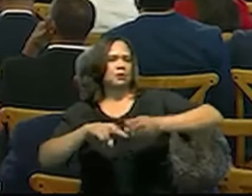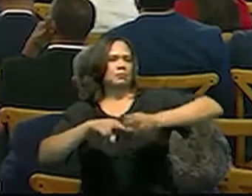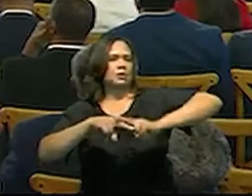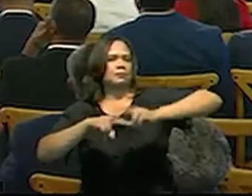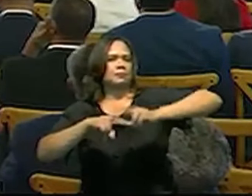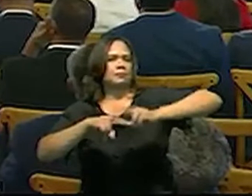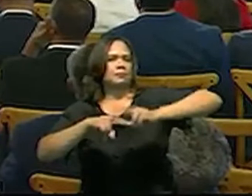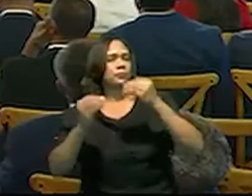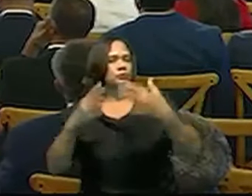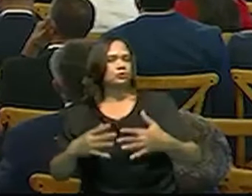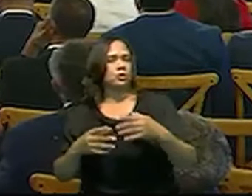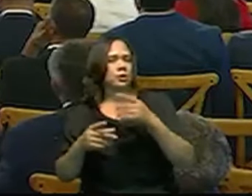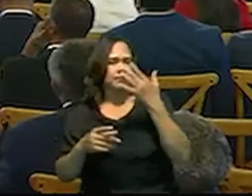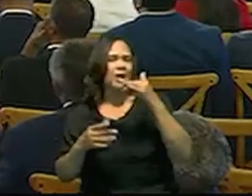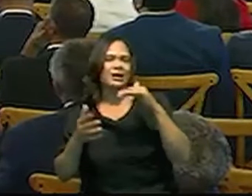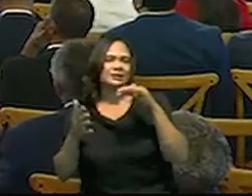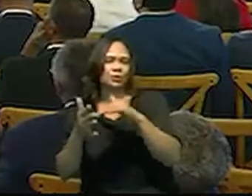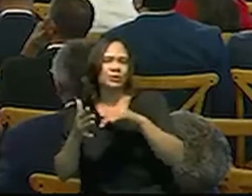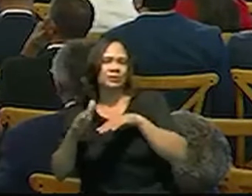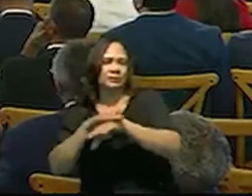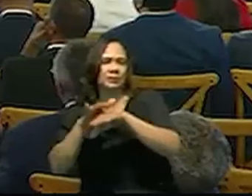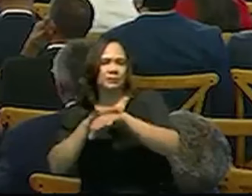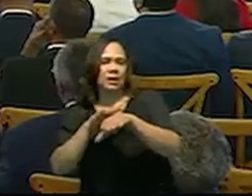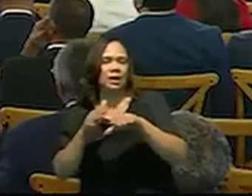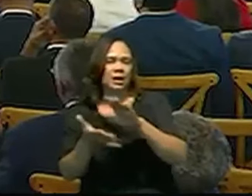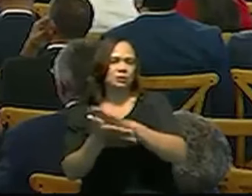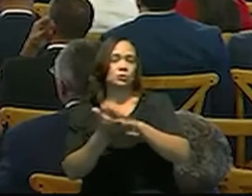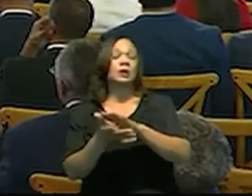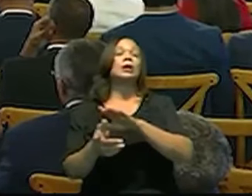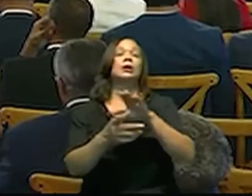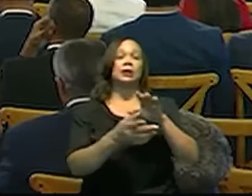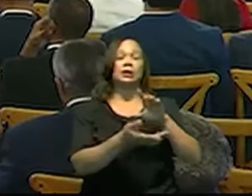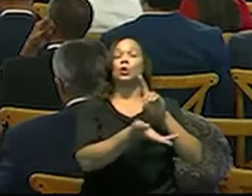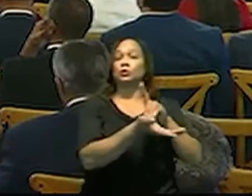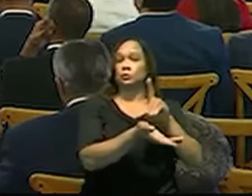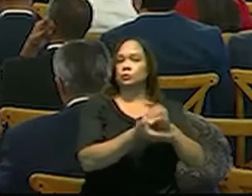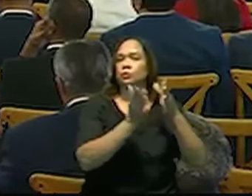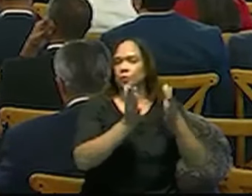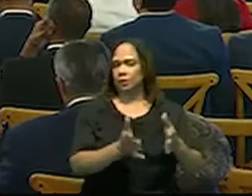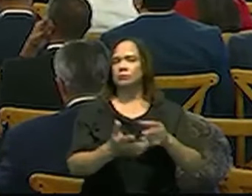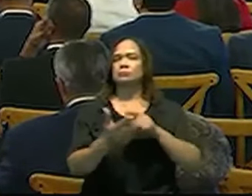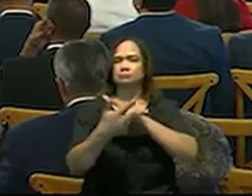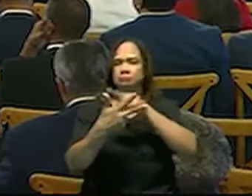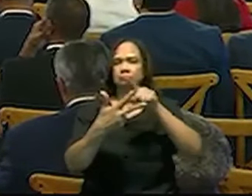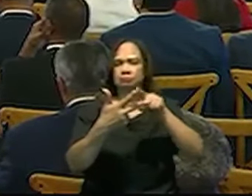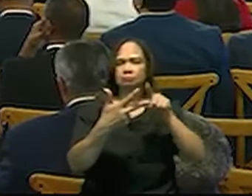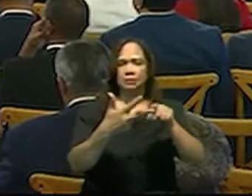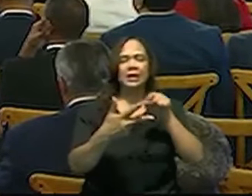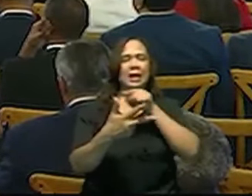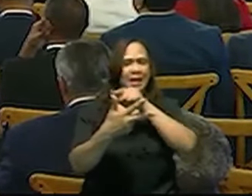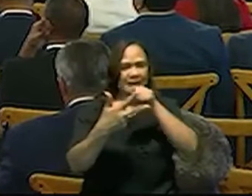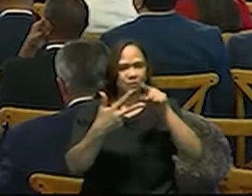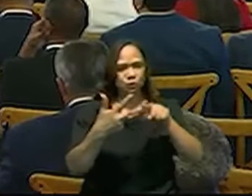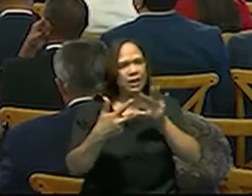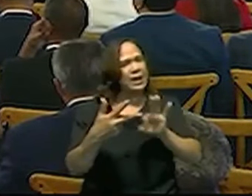profesores, y el personal médico, también por razones